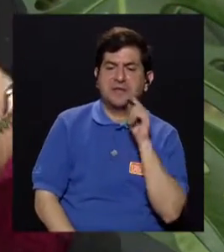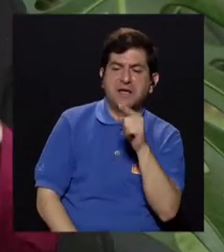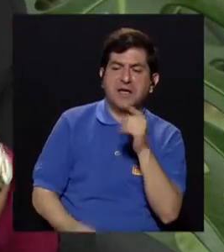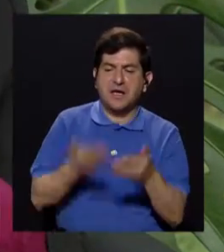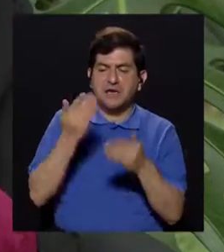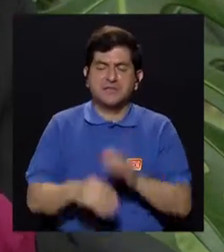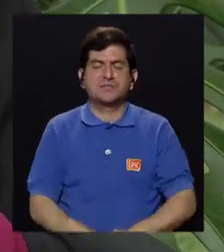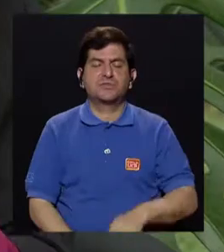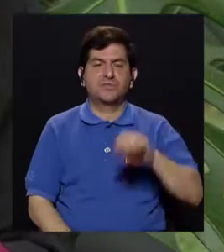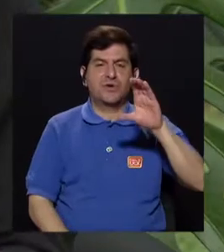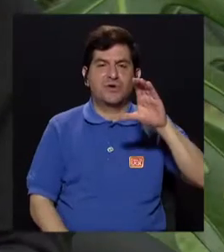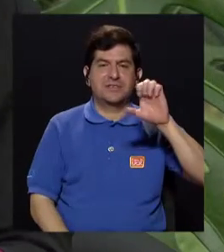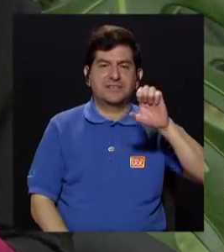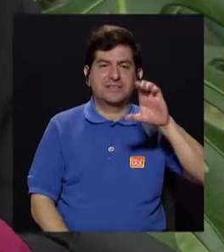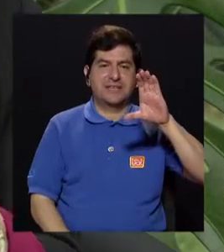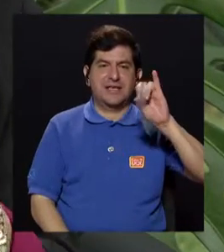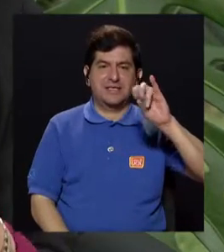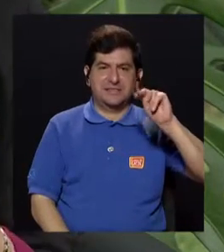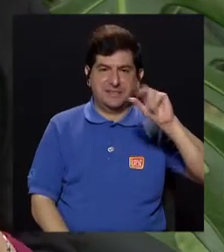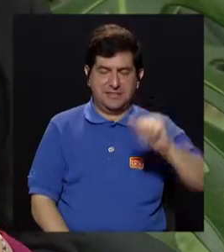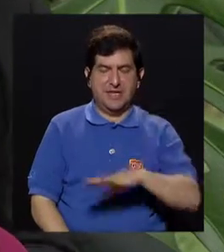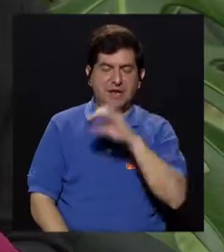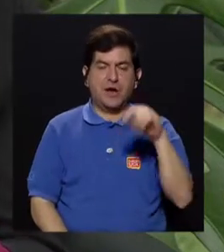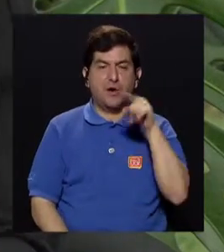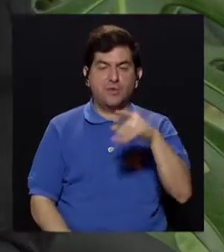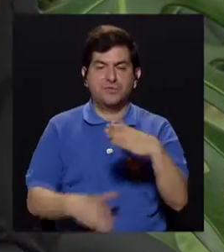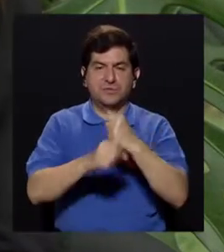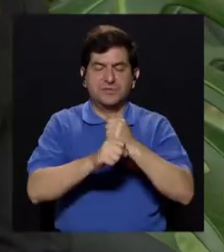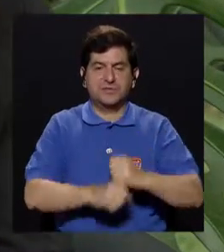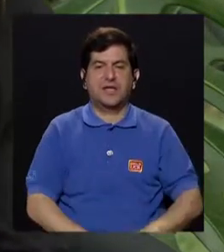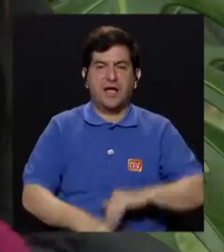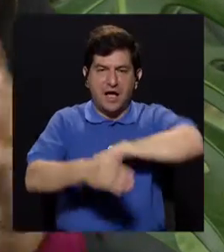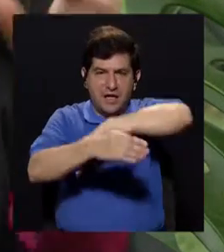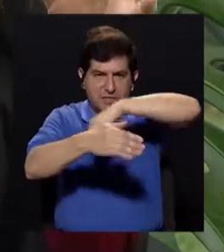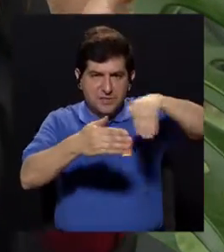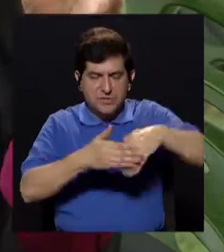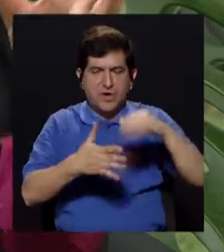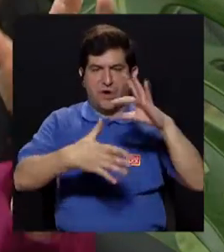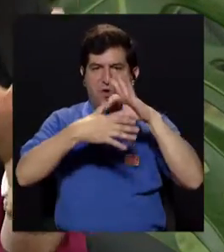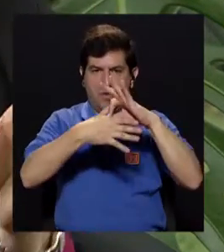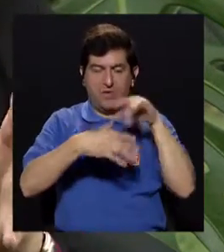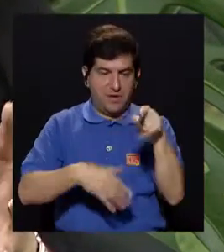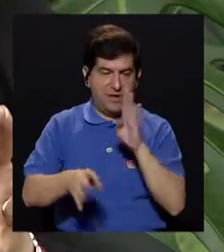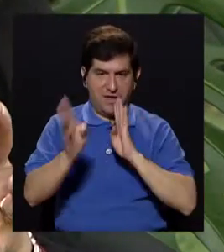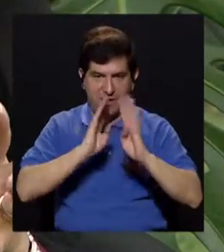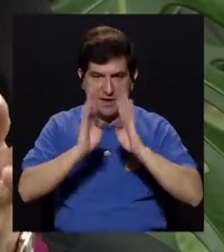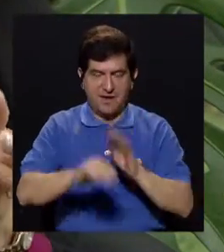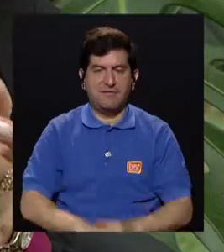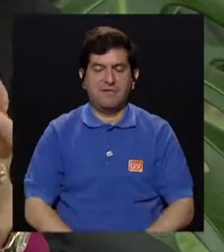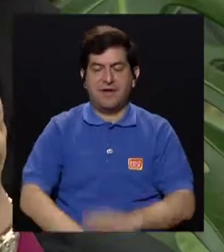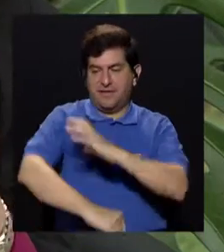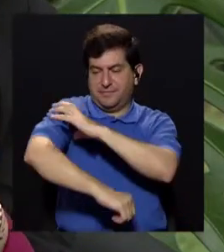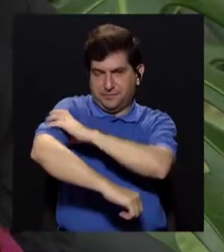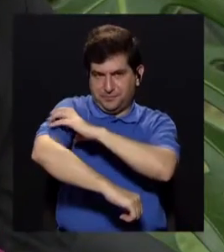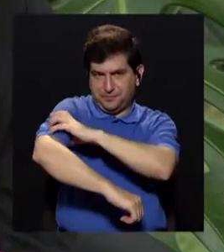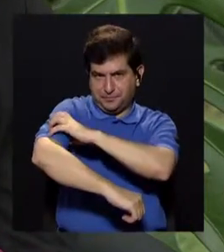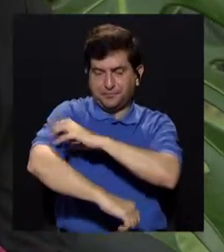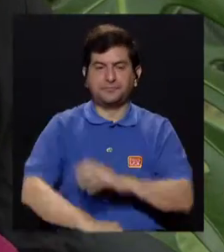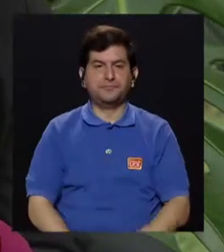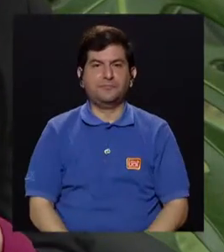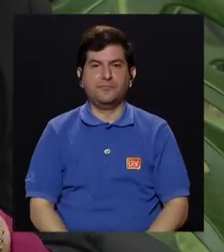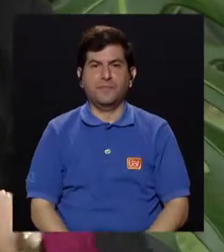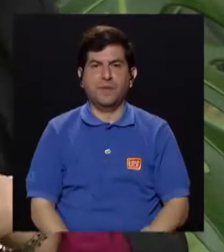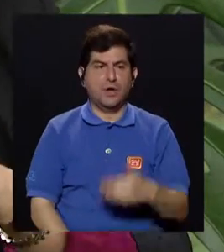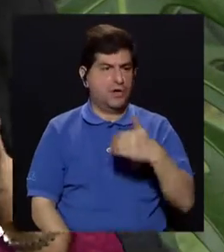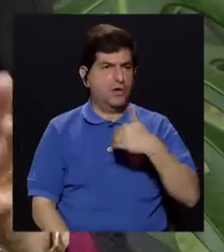ese pedazo de cecina, por ejemplo, voy a hacer uno de carne, debe eso. Entonces, ahí estamos hablando de ese es el músculo.